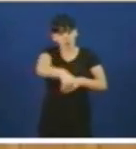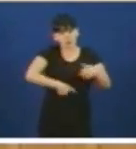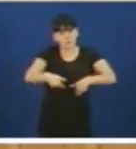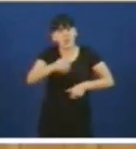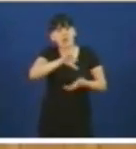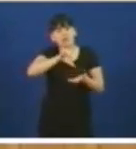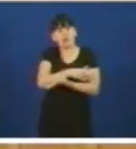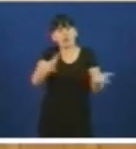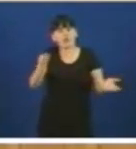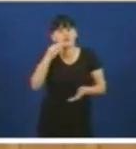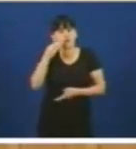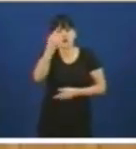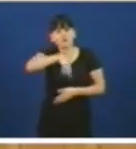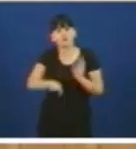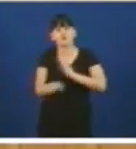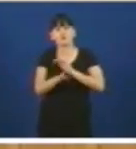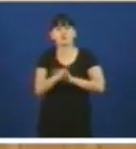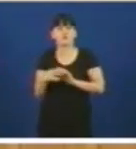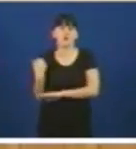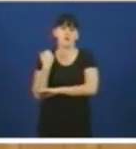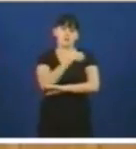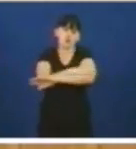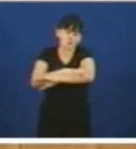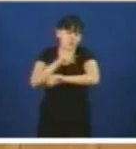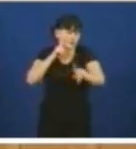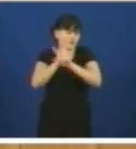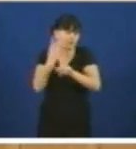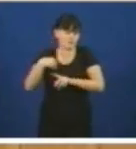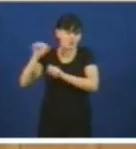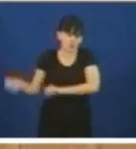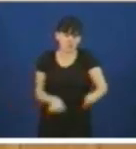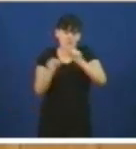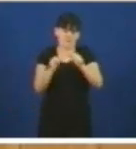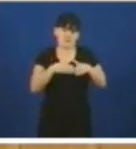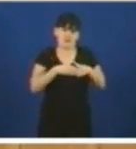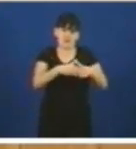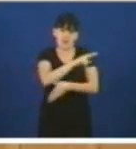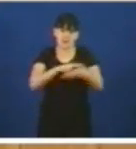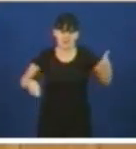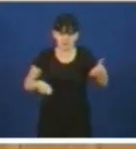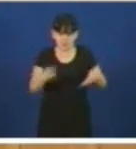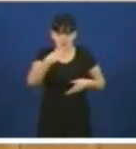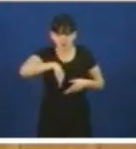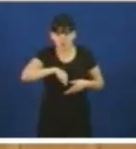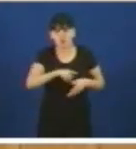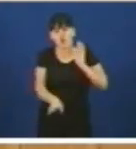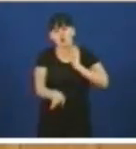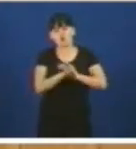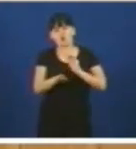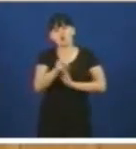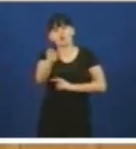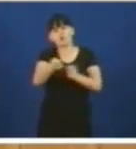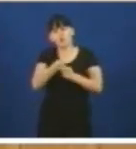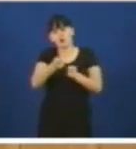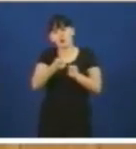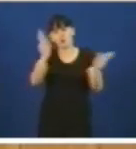non seguiremos apoyando o goberno para que siga traballando na defensa do naval galego e que siga negociando o levantamento do veto